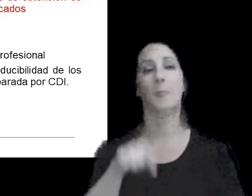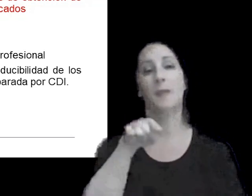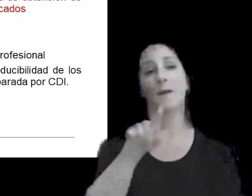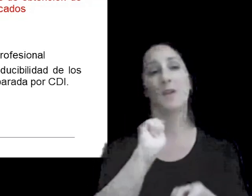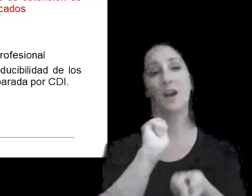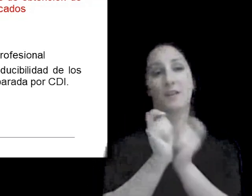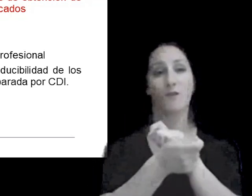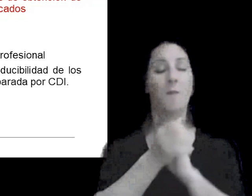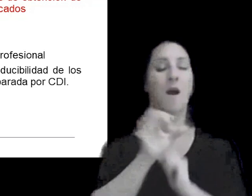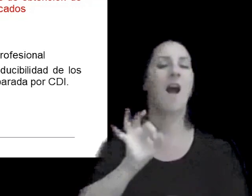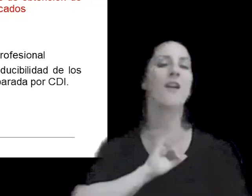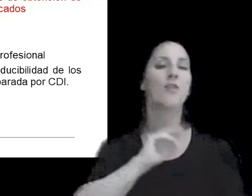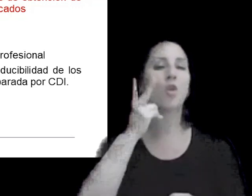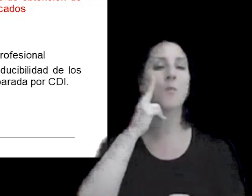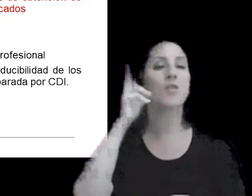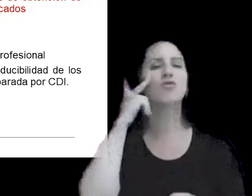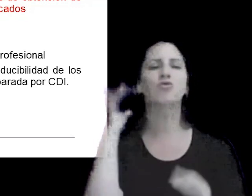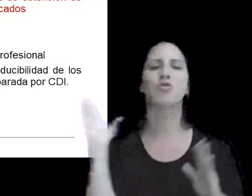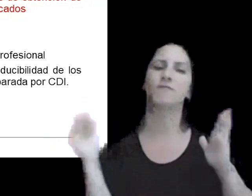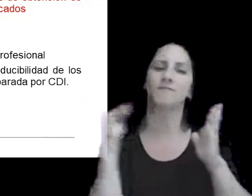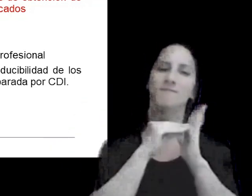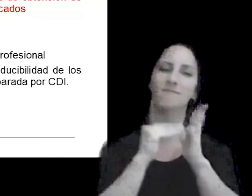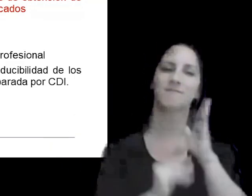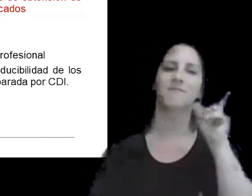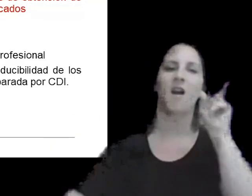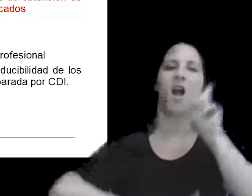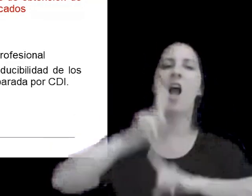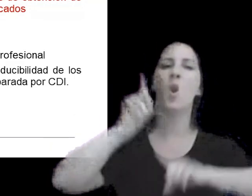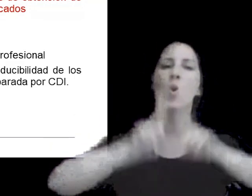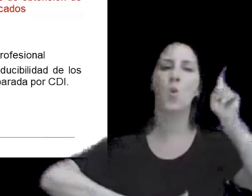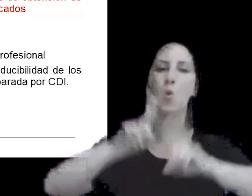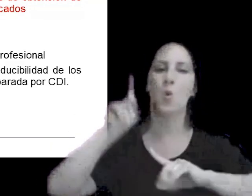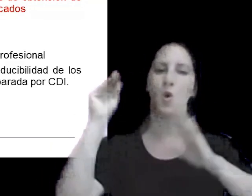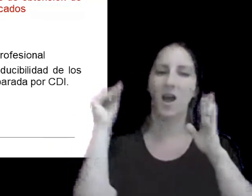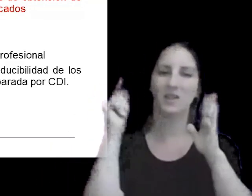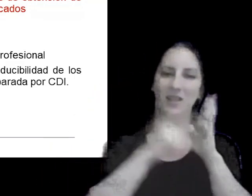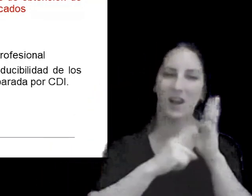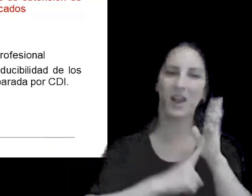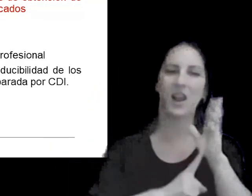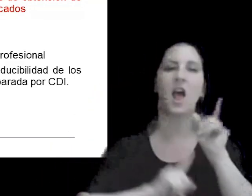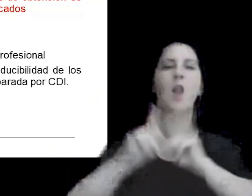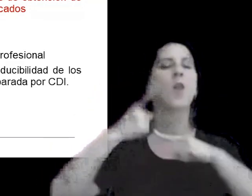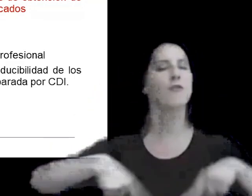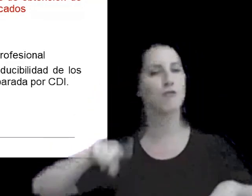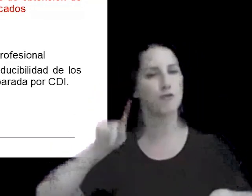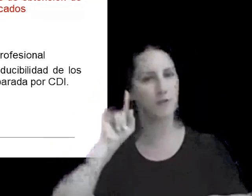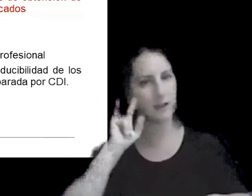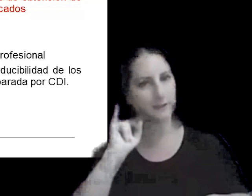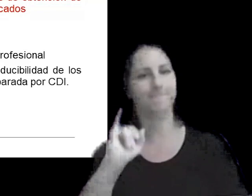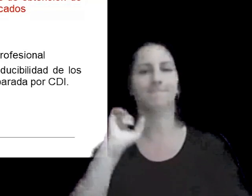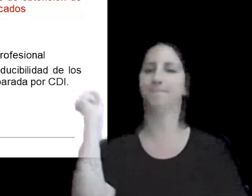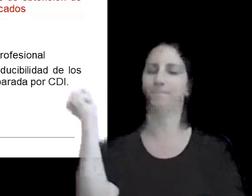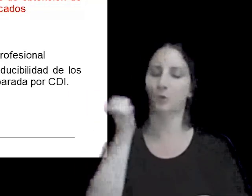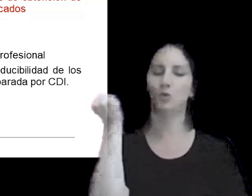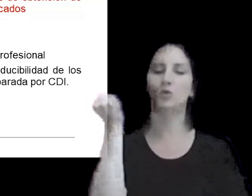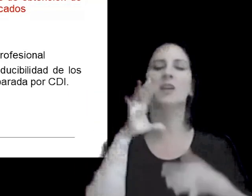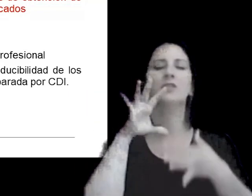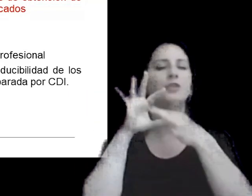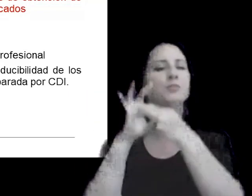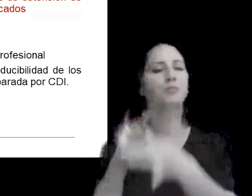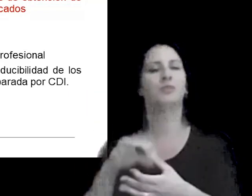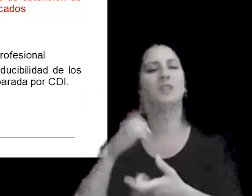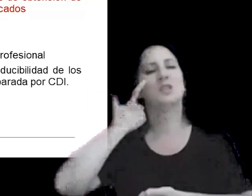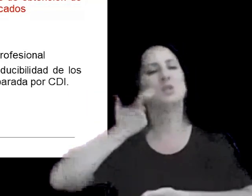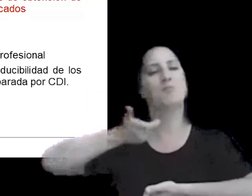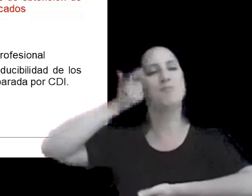2018 lo que se incorporaron son determinadas reglas o determinadas consideraciones que también tienen que ver con la experiencia